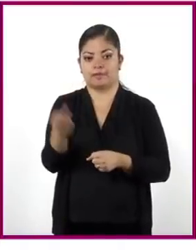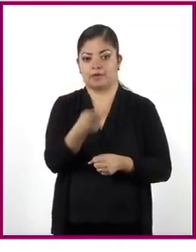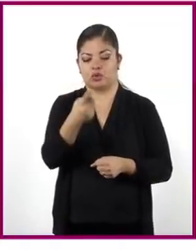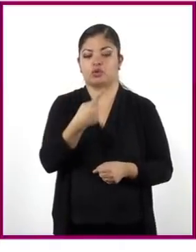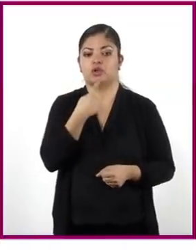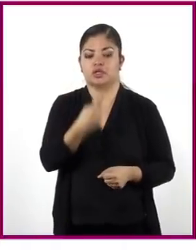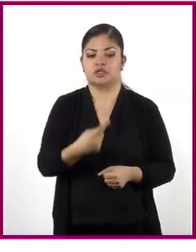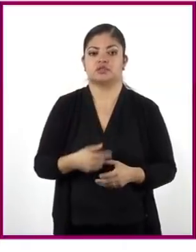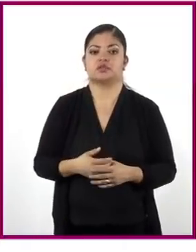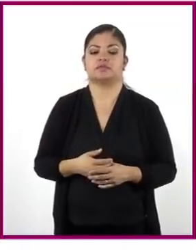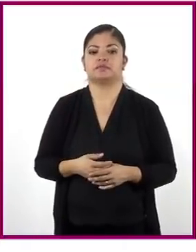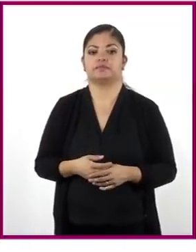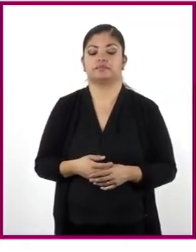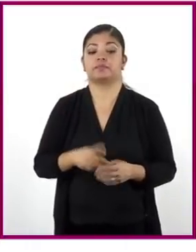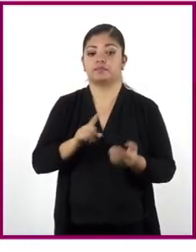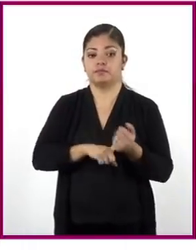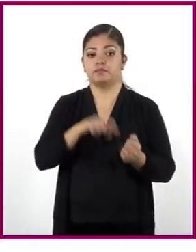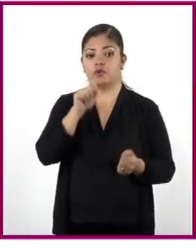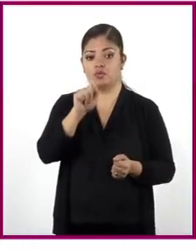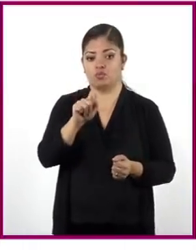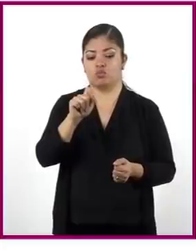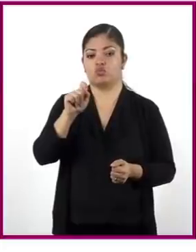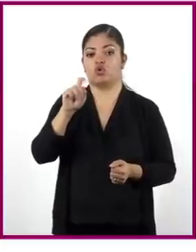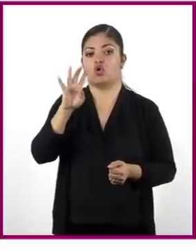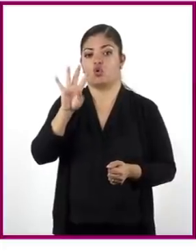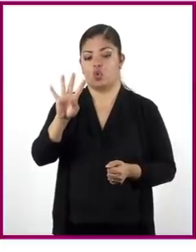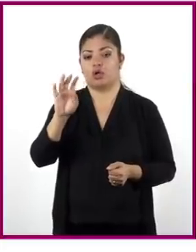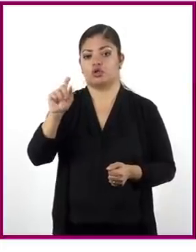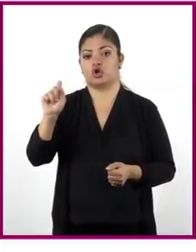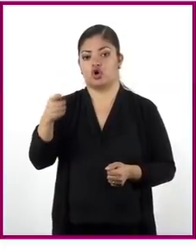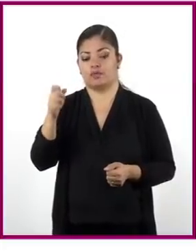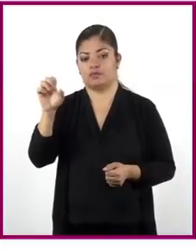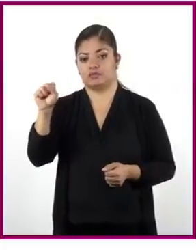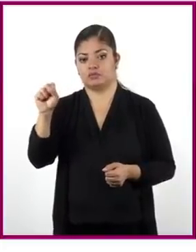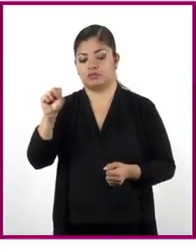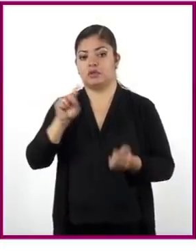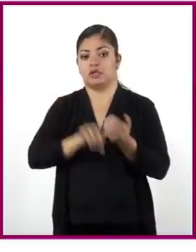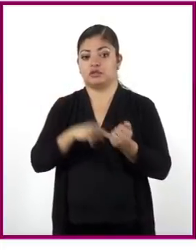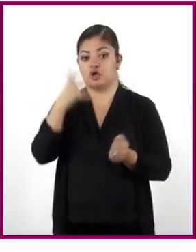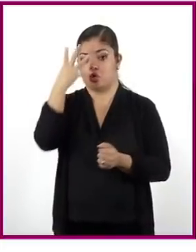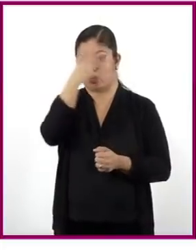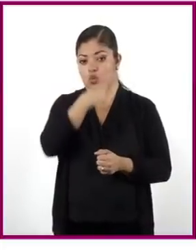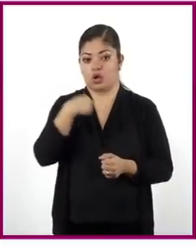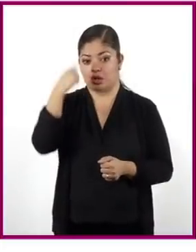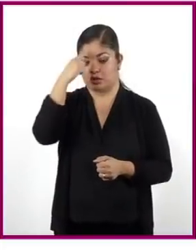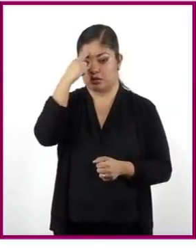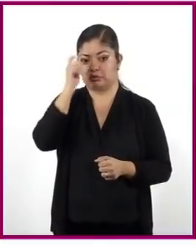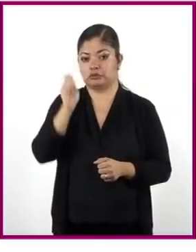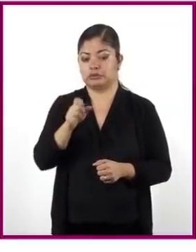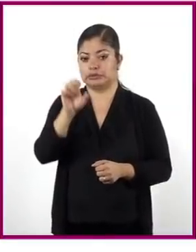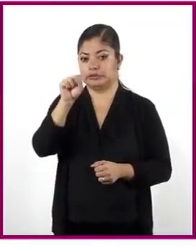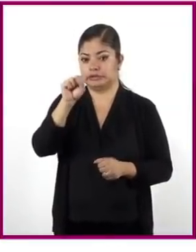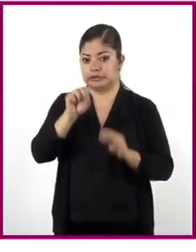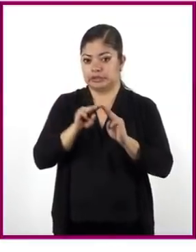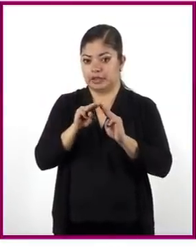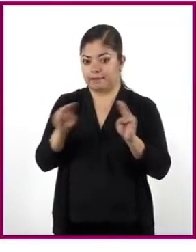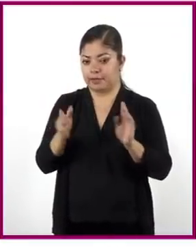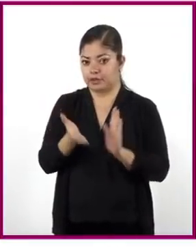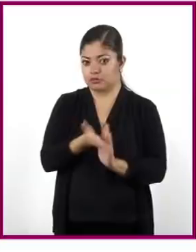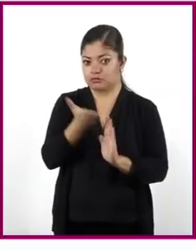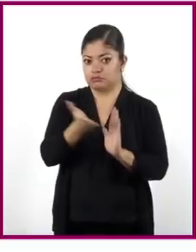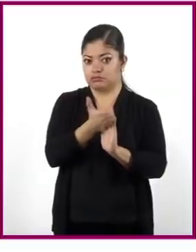dice que el punto 4,60 muestra que toma 4 horas instalar 60 metros de cercado.